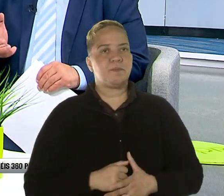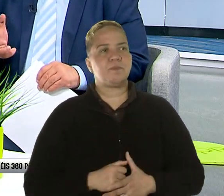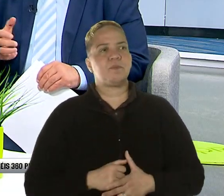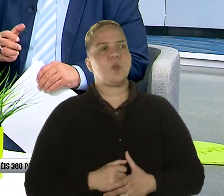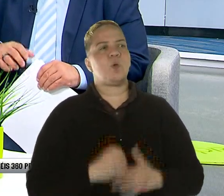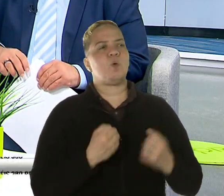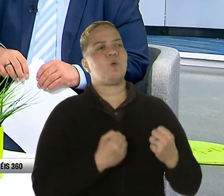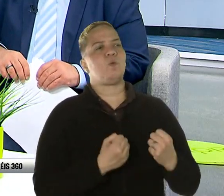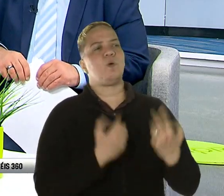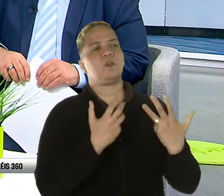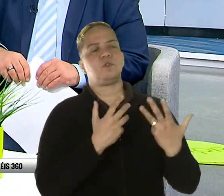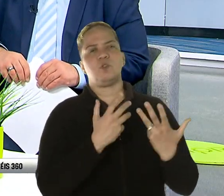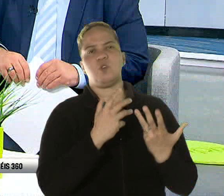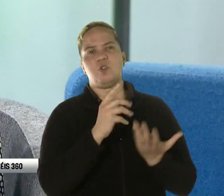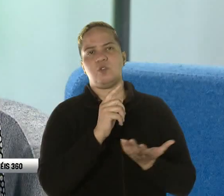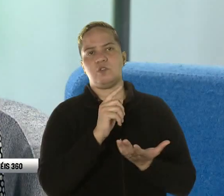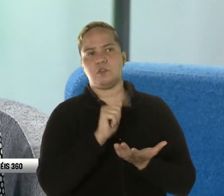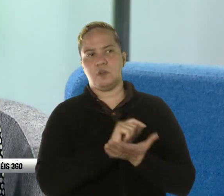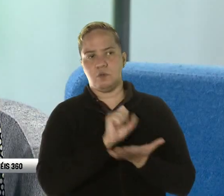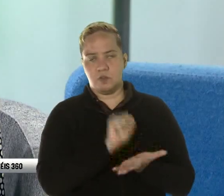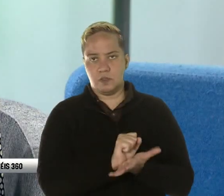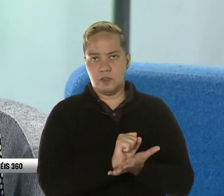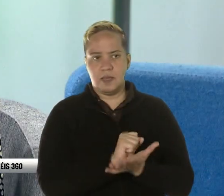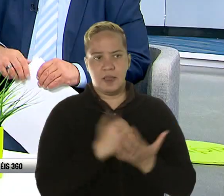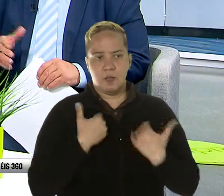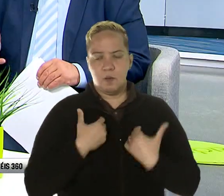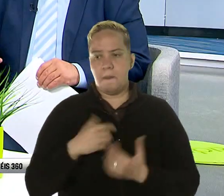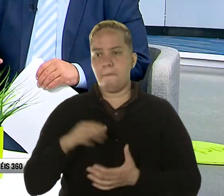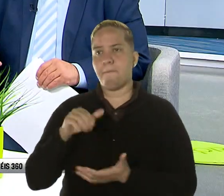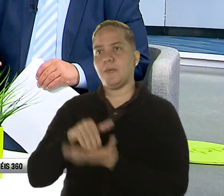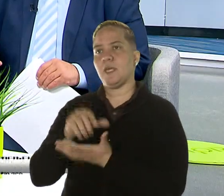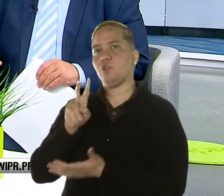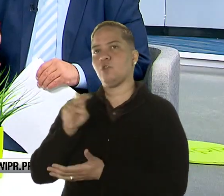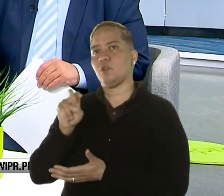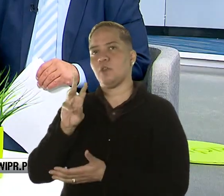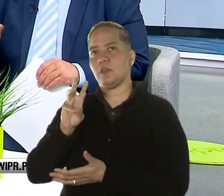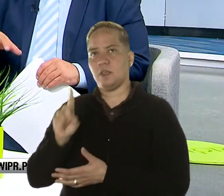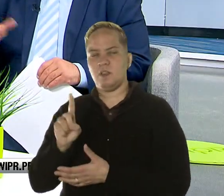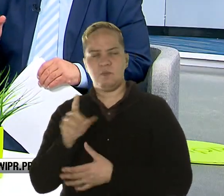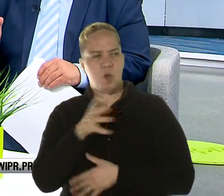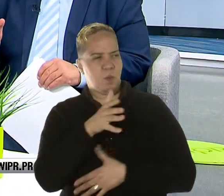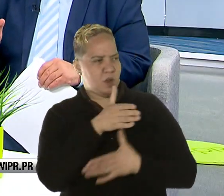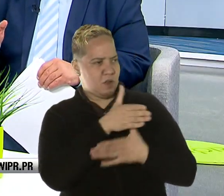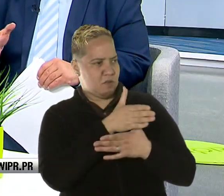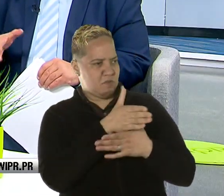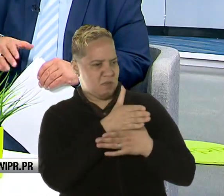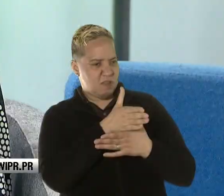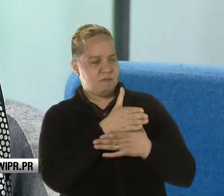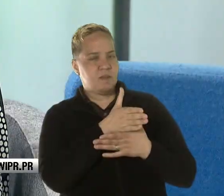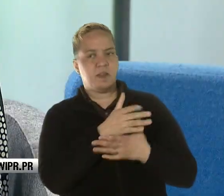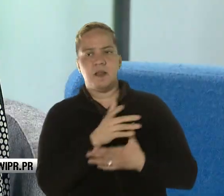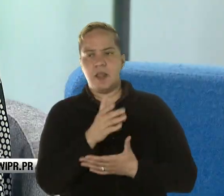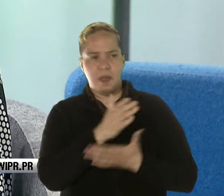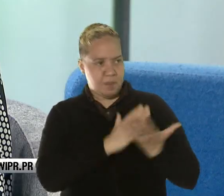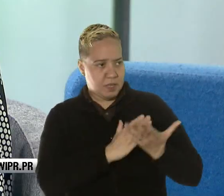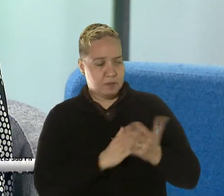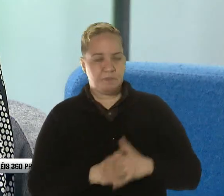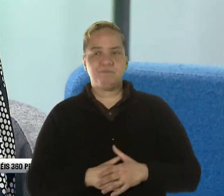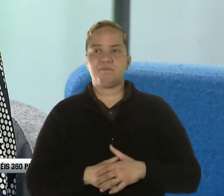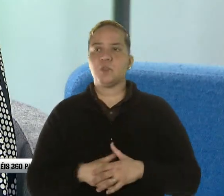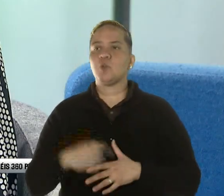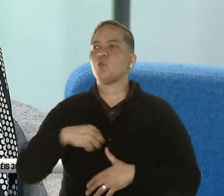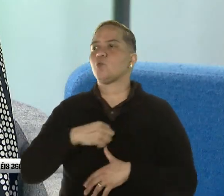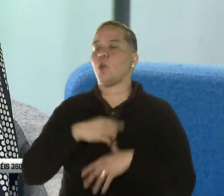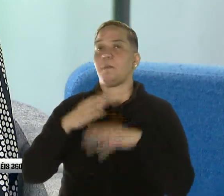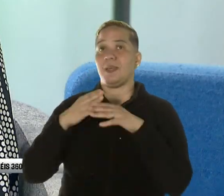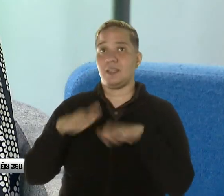sociales tenemos? 1.261. ¿Y más o menos en la primera etapa fueron la mitad? Los estamos dividiendo